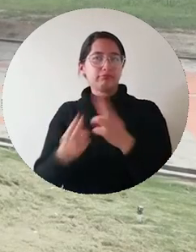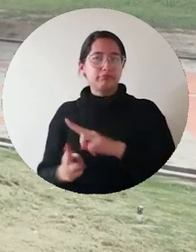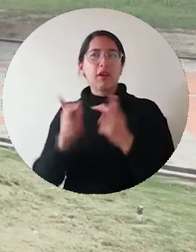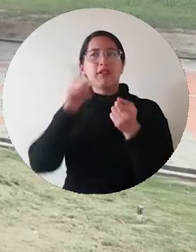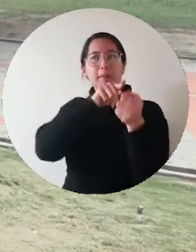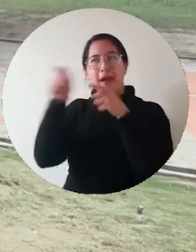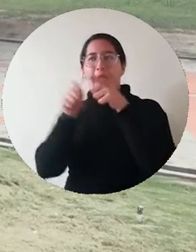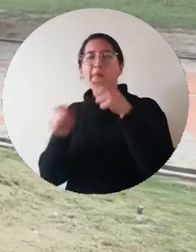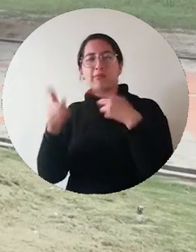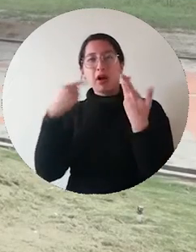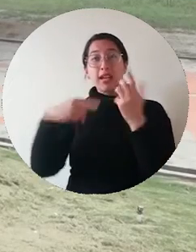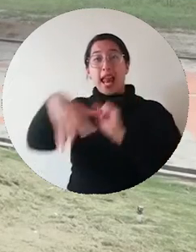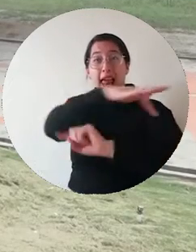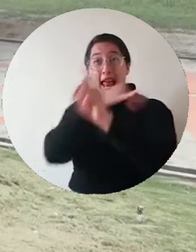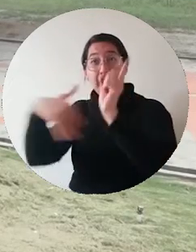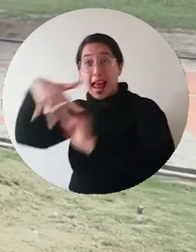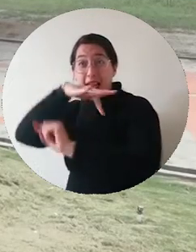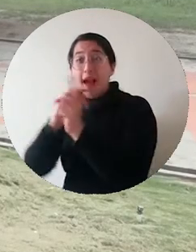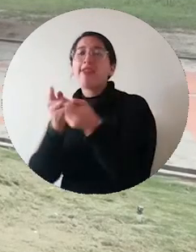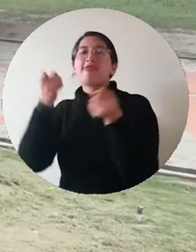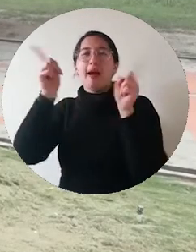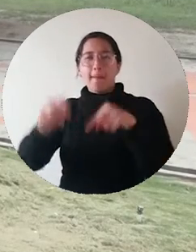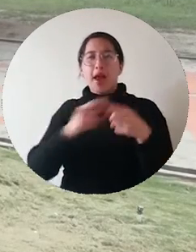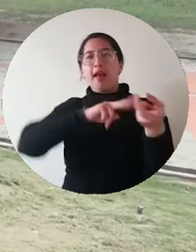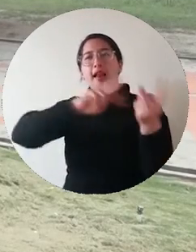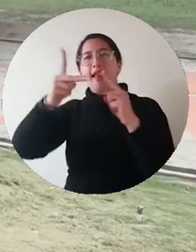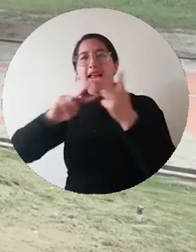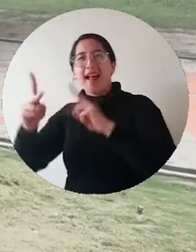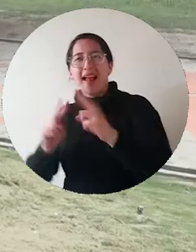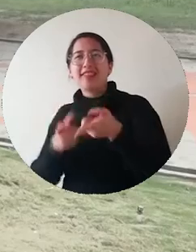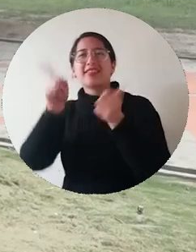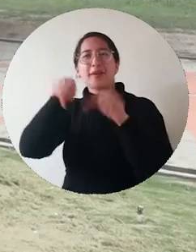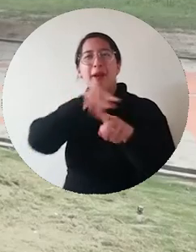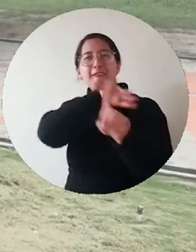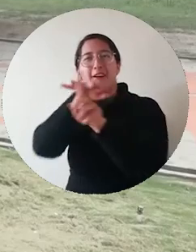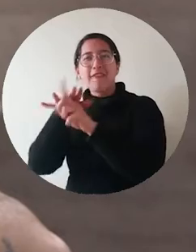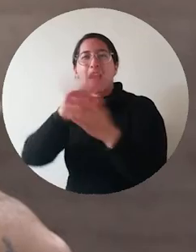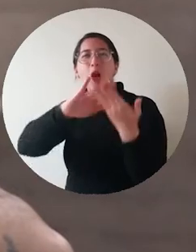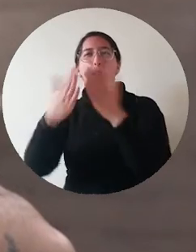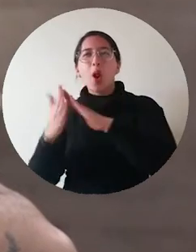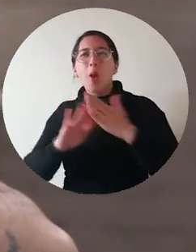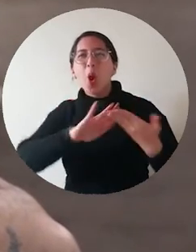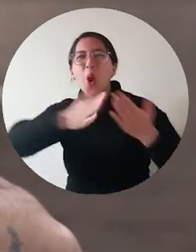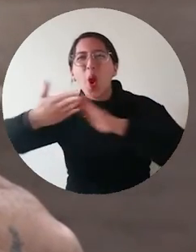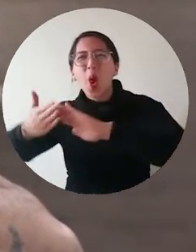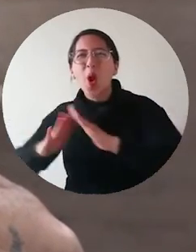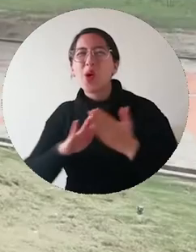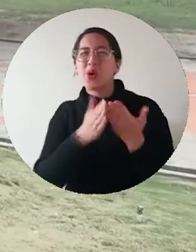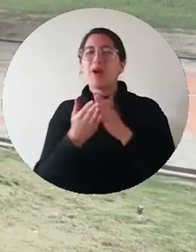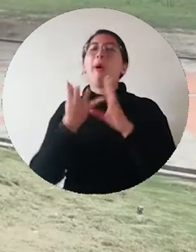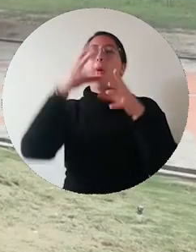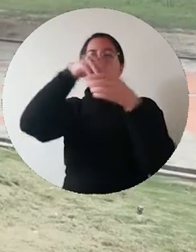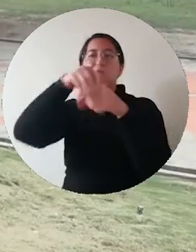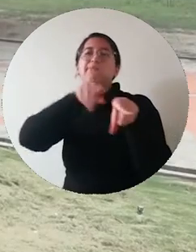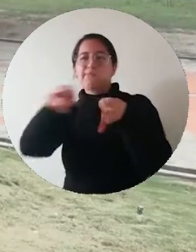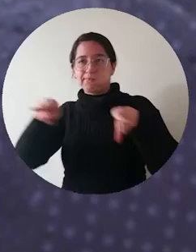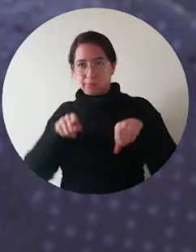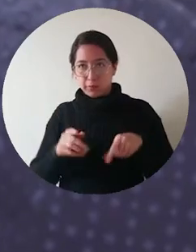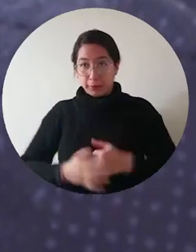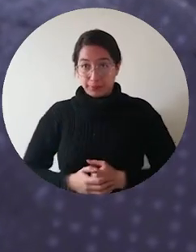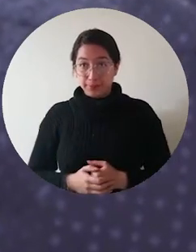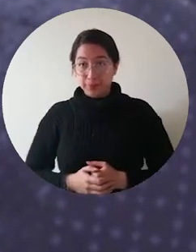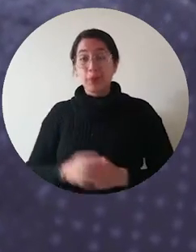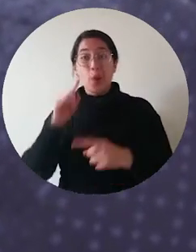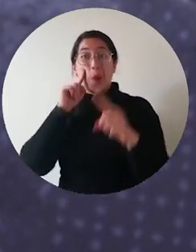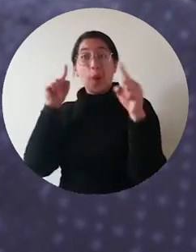en cuenta las diferentes variaciones que se han dado a nivel de las comunidades en los territorios asentados en los humedales.